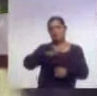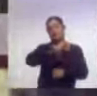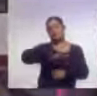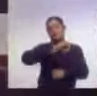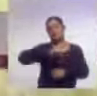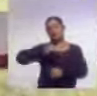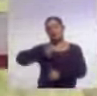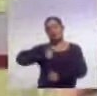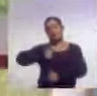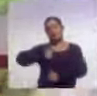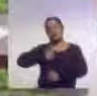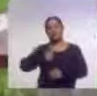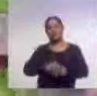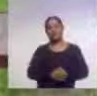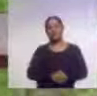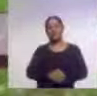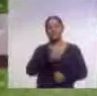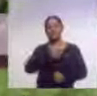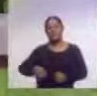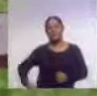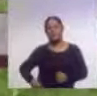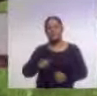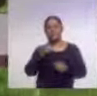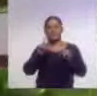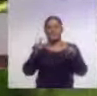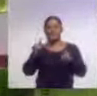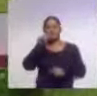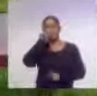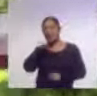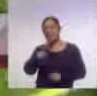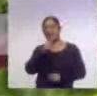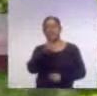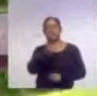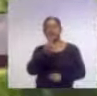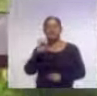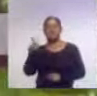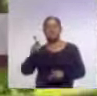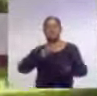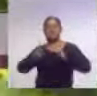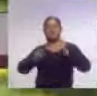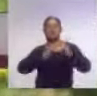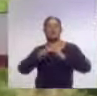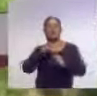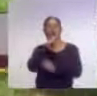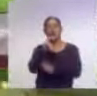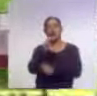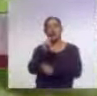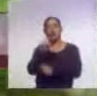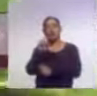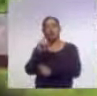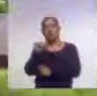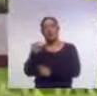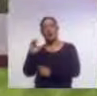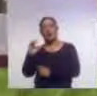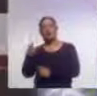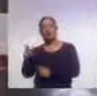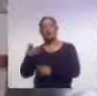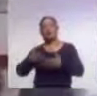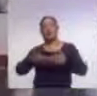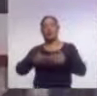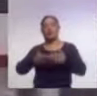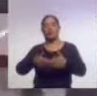Dirección de Seguridad Pública del municipio de Tlaxcala, así como de Protección Civil de Panotla y Totolac. Con la ayuda de una lancha,